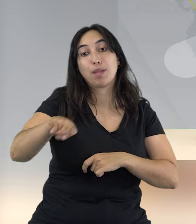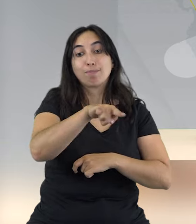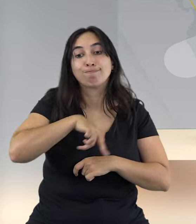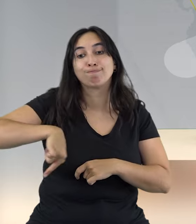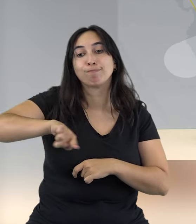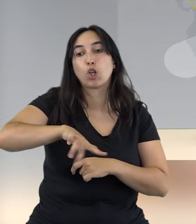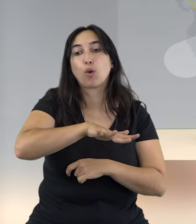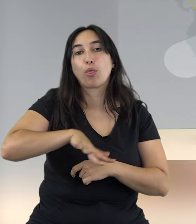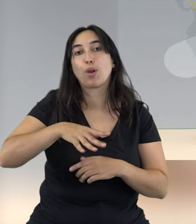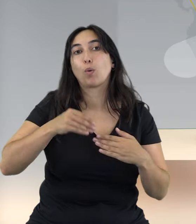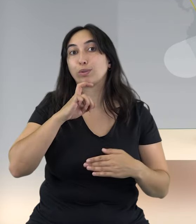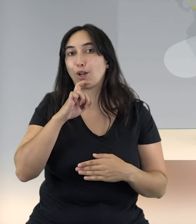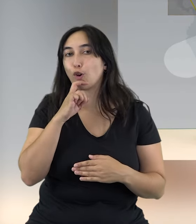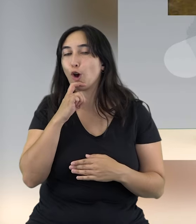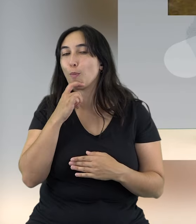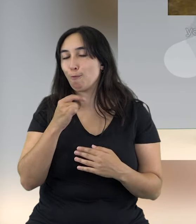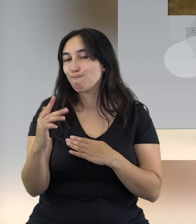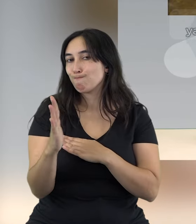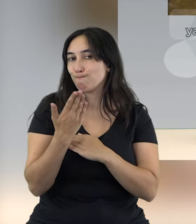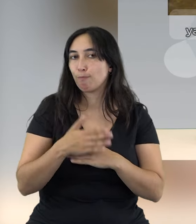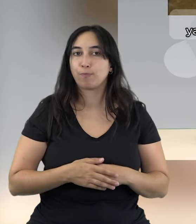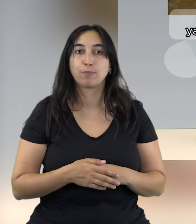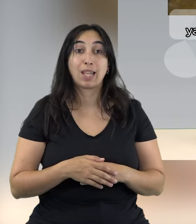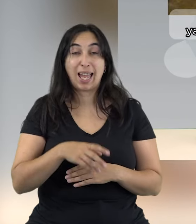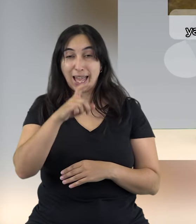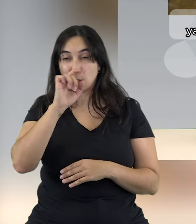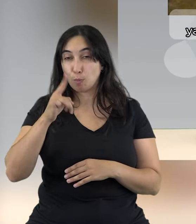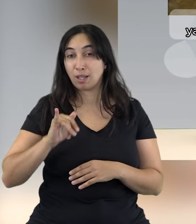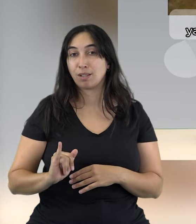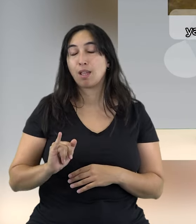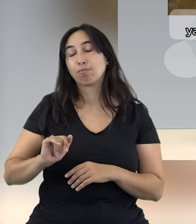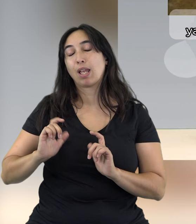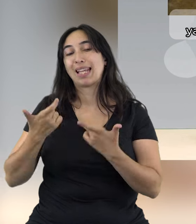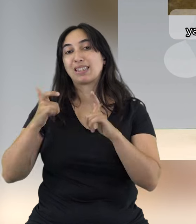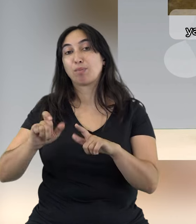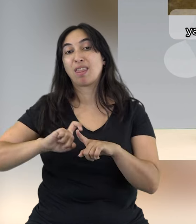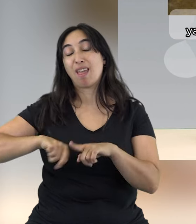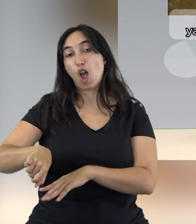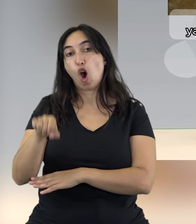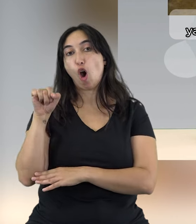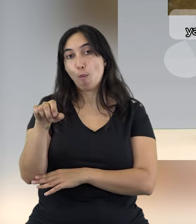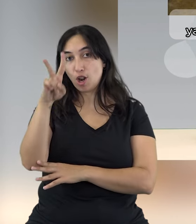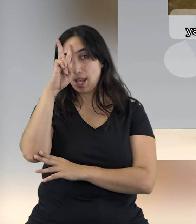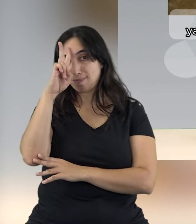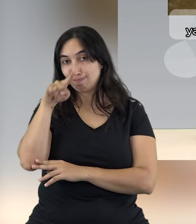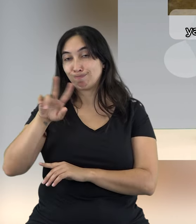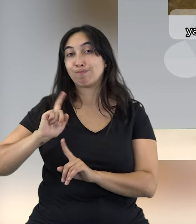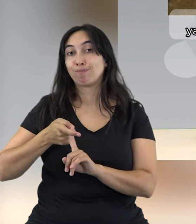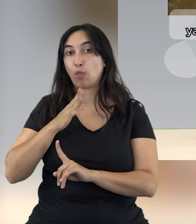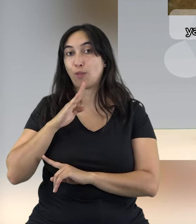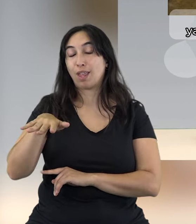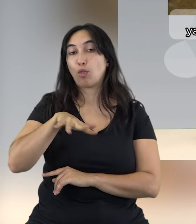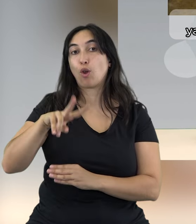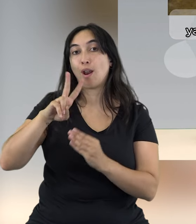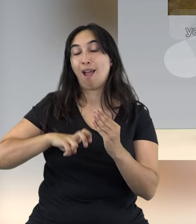forma de explotar el territorio. El coprolito humano más antiguo que se conoce pertenece a la especie Homo neandertalensis y fue hallado en el yacimiento alicantino del